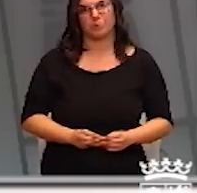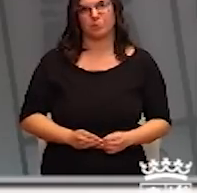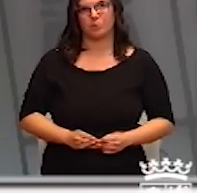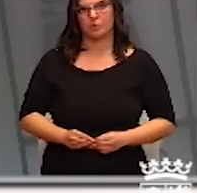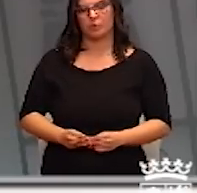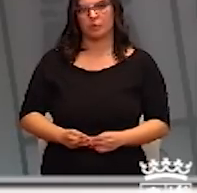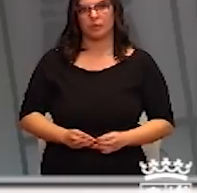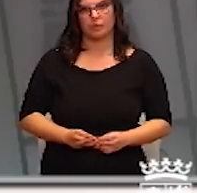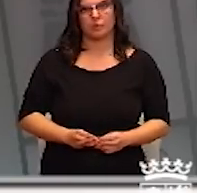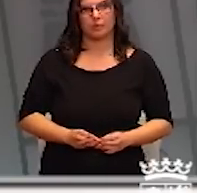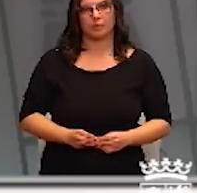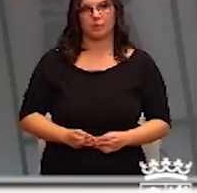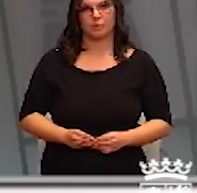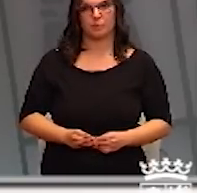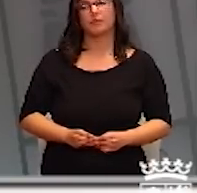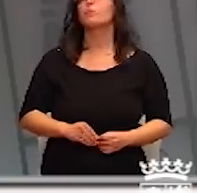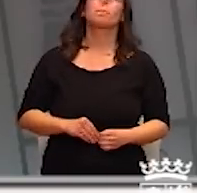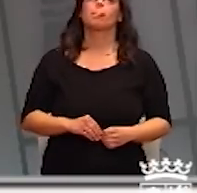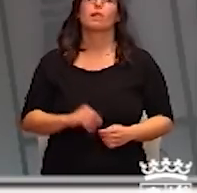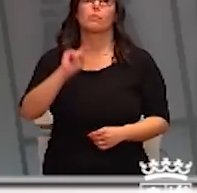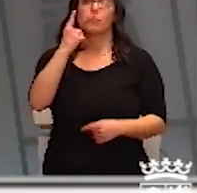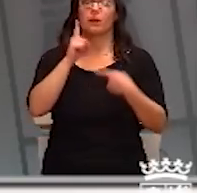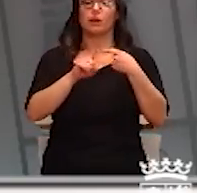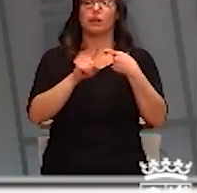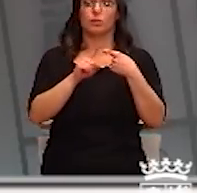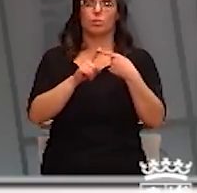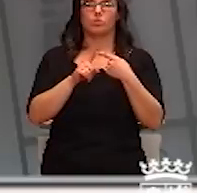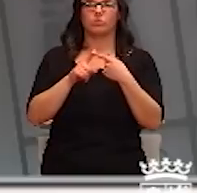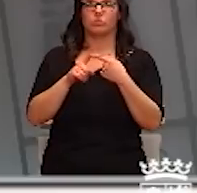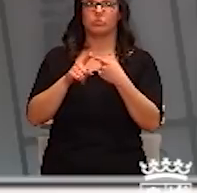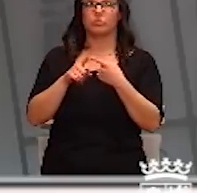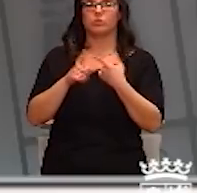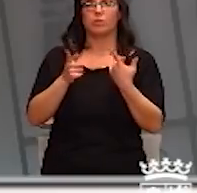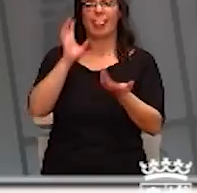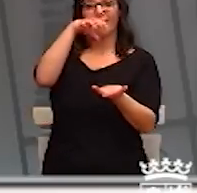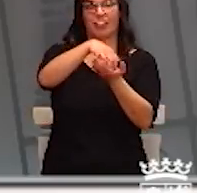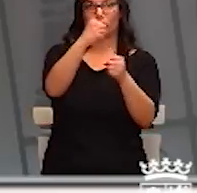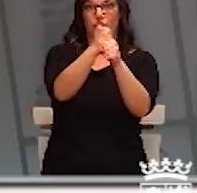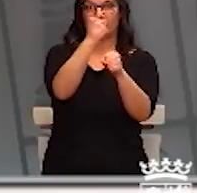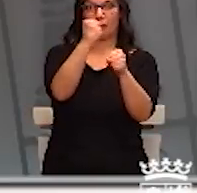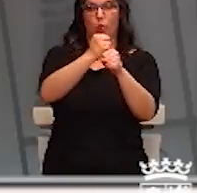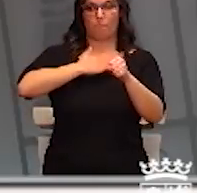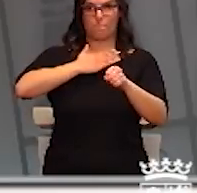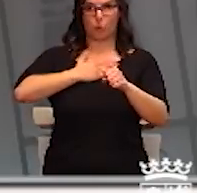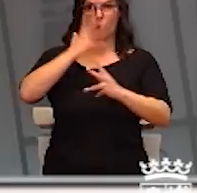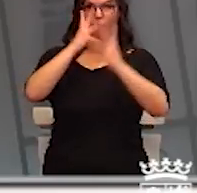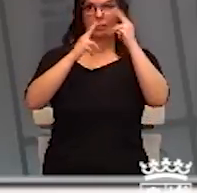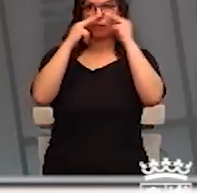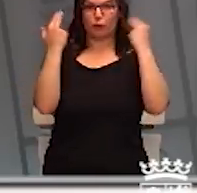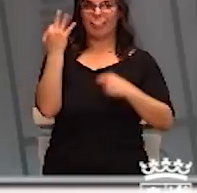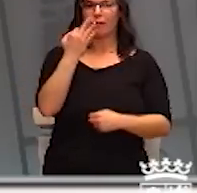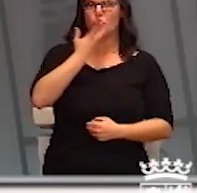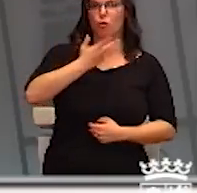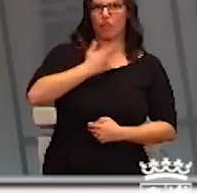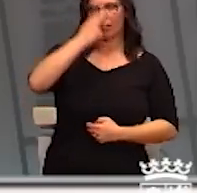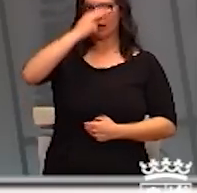como, bueno, en primer lugar, voy a leérselas resumidamente, los centros de trabajo de la Administración deben conocer y respetar